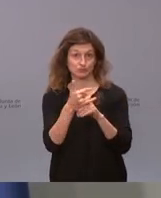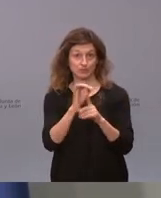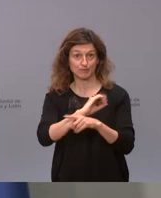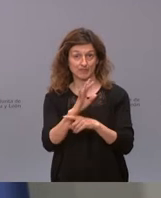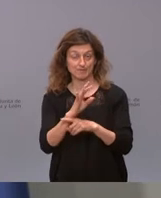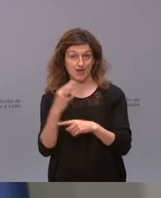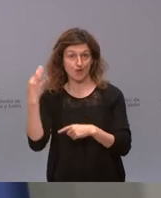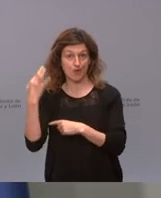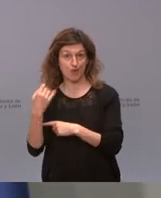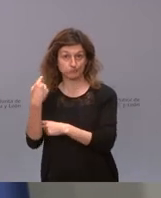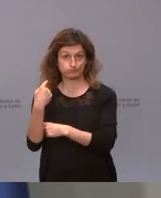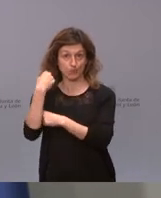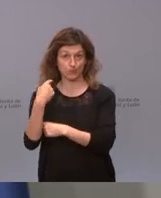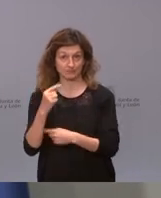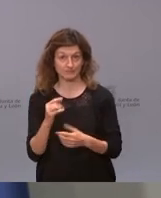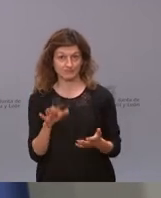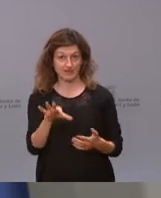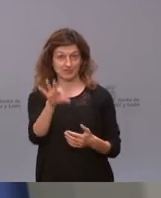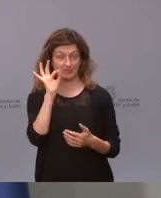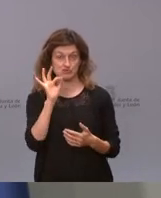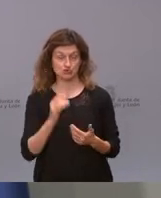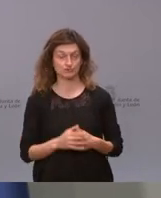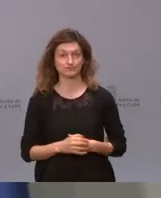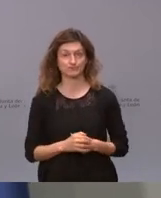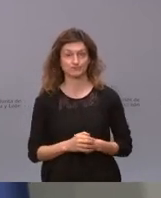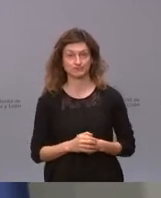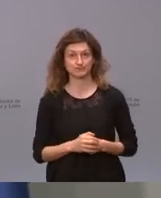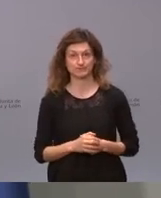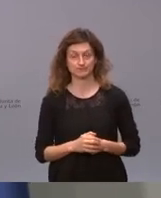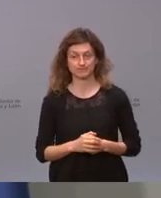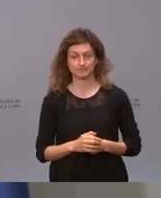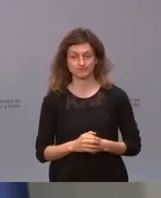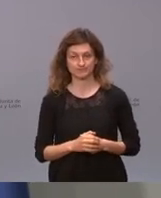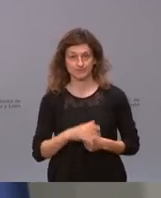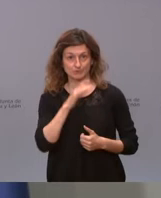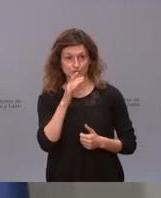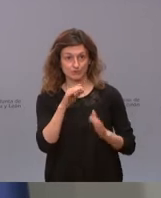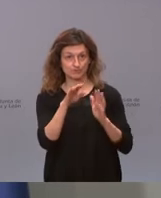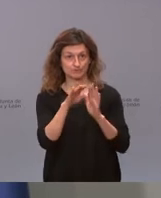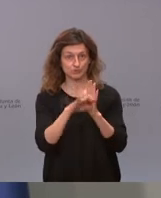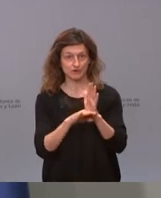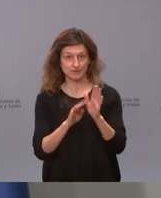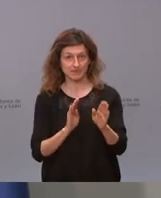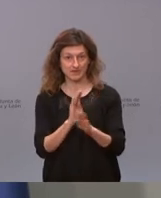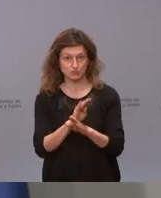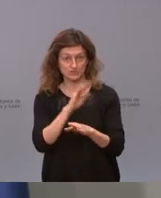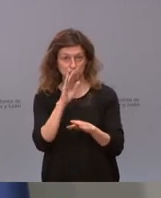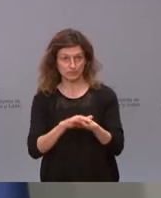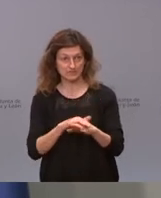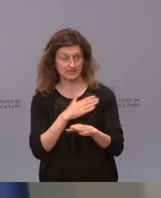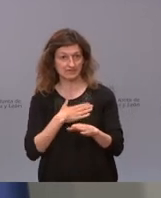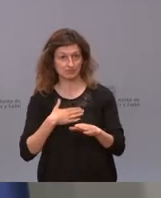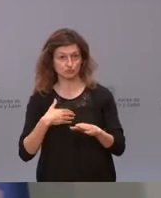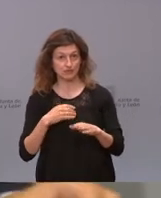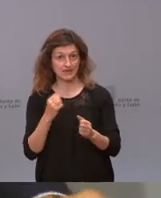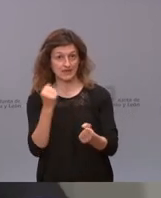obligado a tomar. Vamos, como ven ustedes, a cumplir con nuestro programa de ayudas, vamos a reactivar la